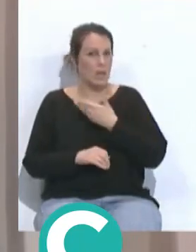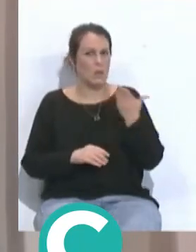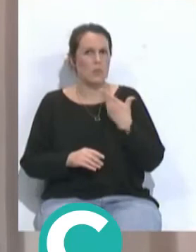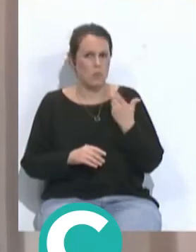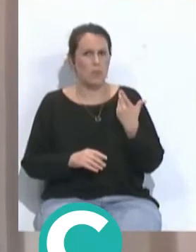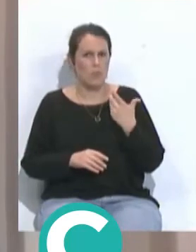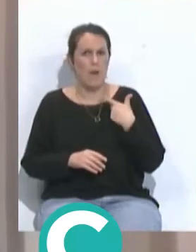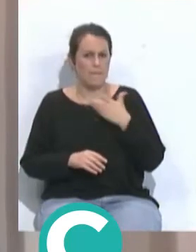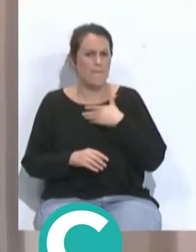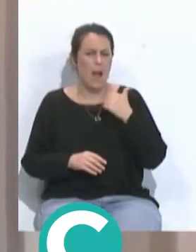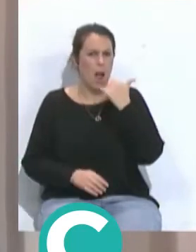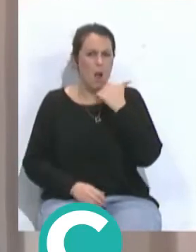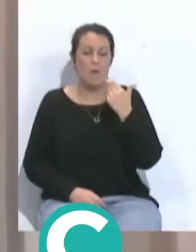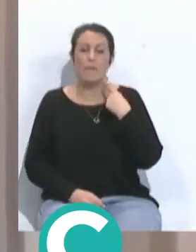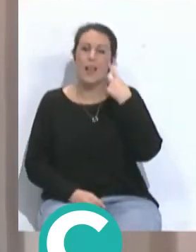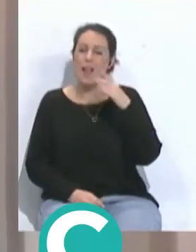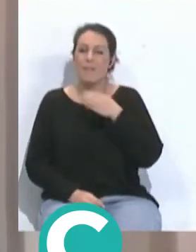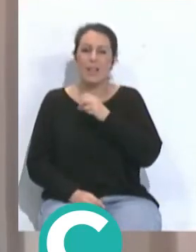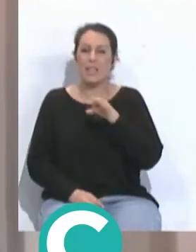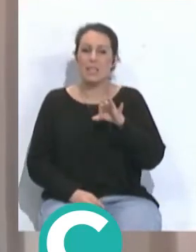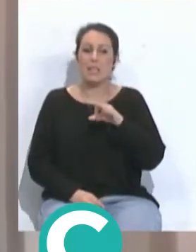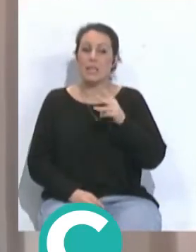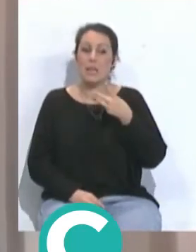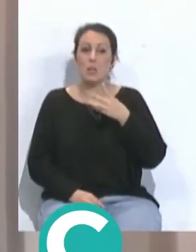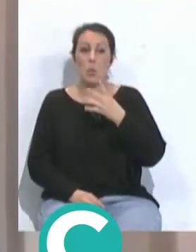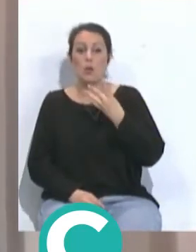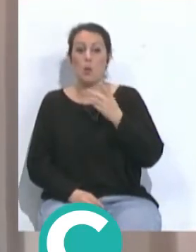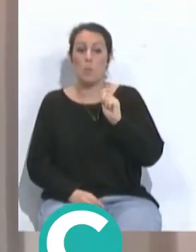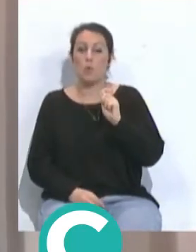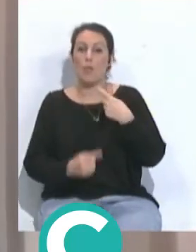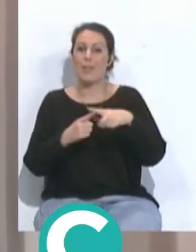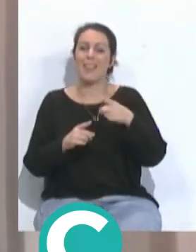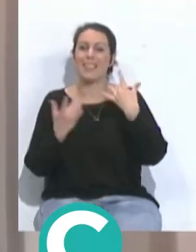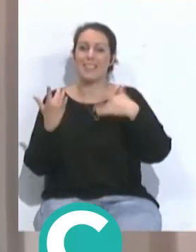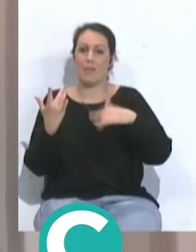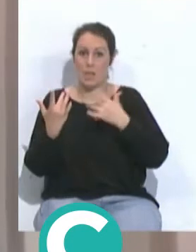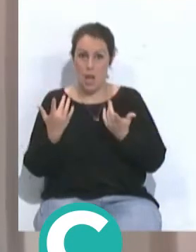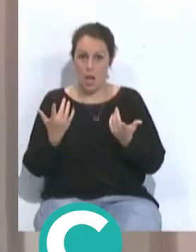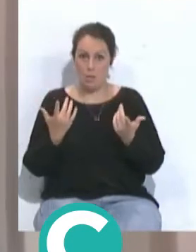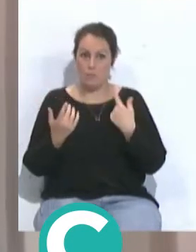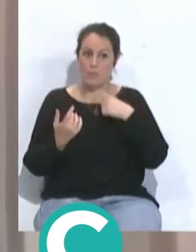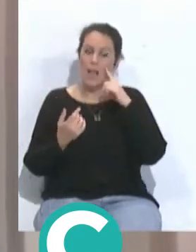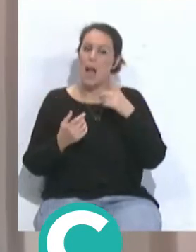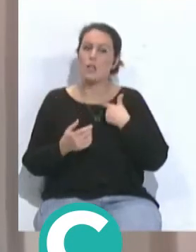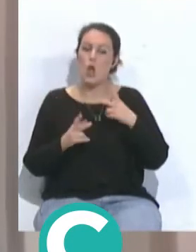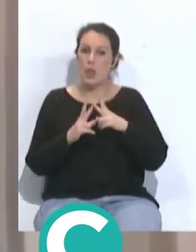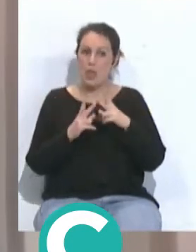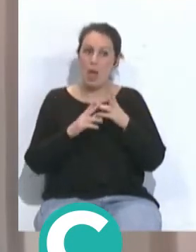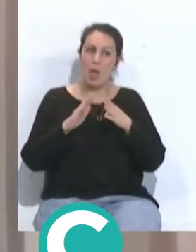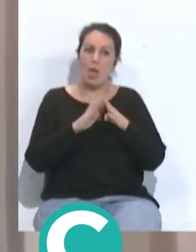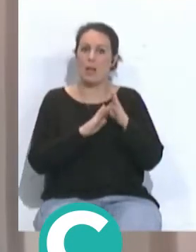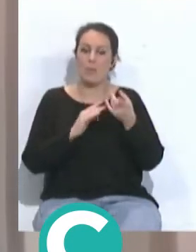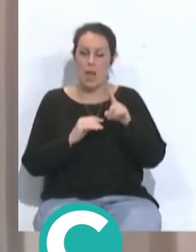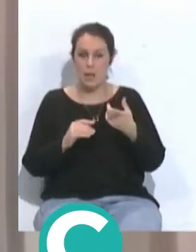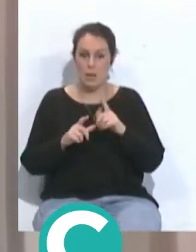están jugando algo fíjate tú arriba el Betis como está creo que a 3 o 4 puntos del Sevilla como en la Real que se ha metido también ahí es que están todos los